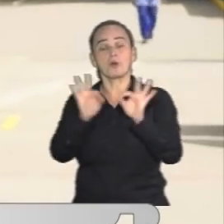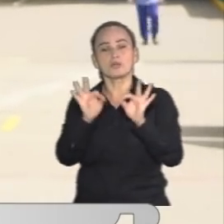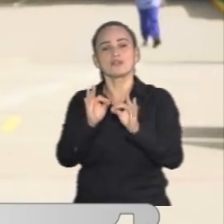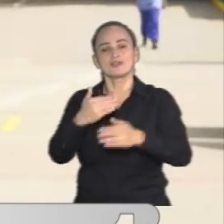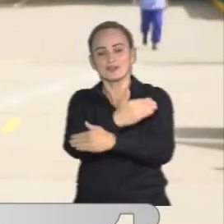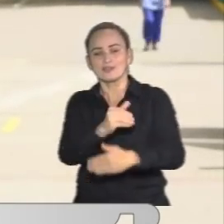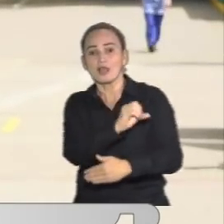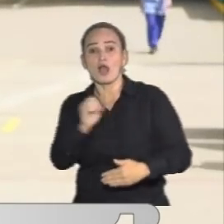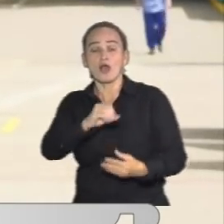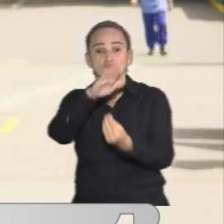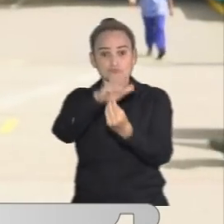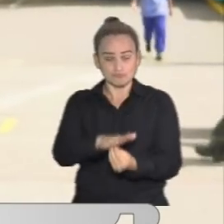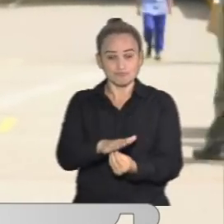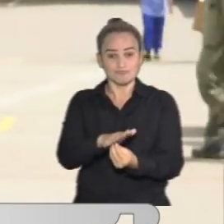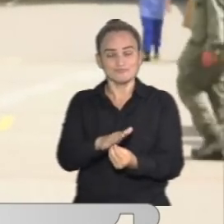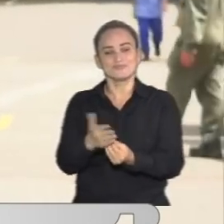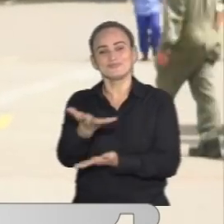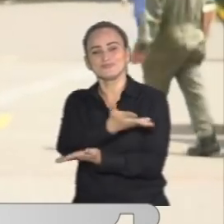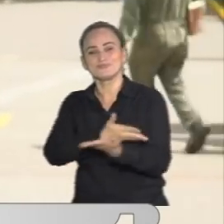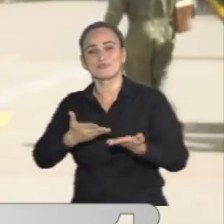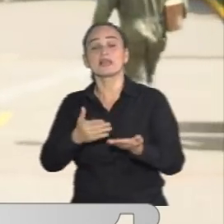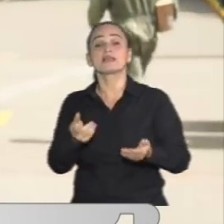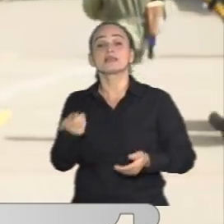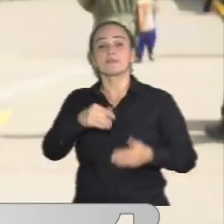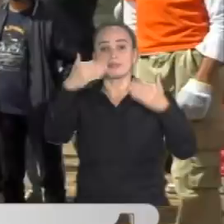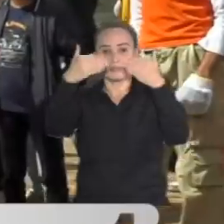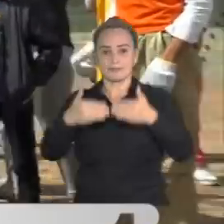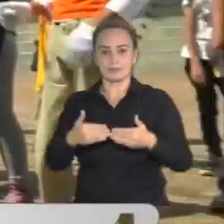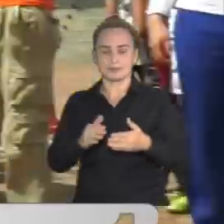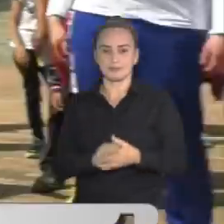a niños de población vulnerable y también discapacitados.